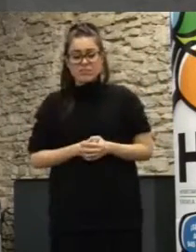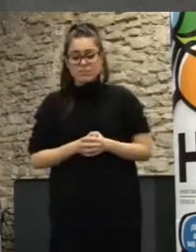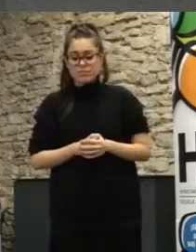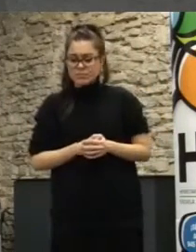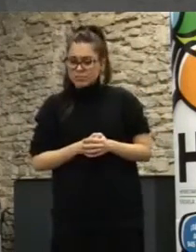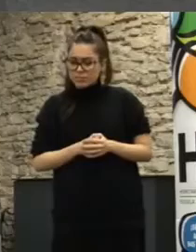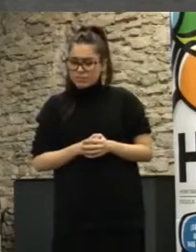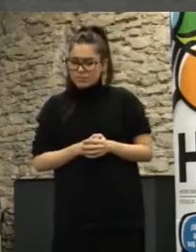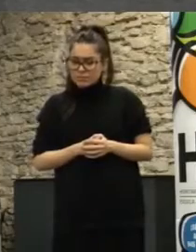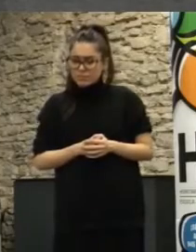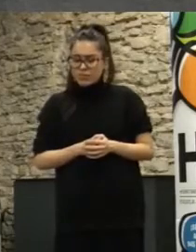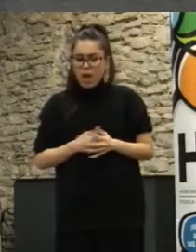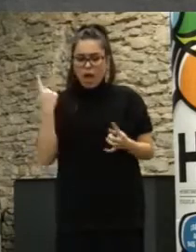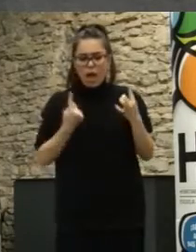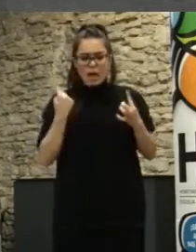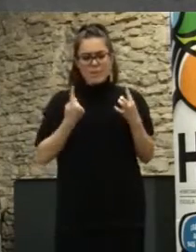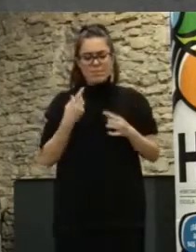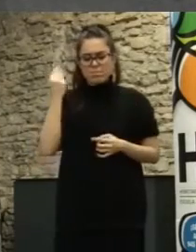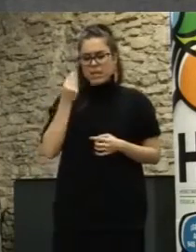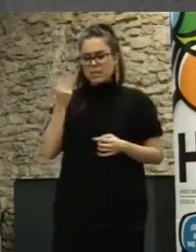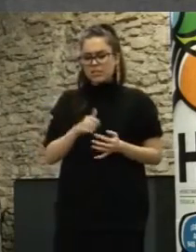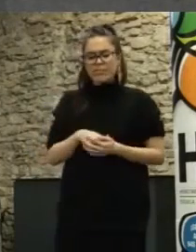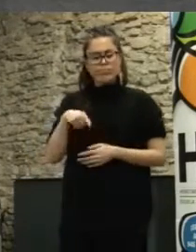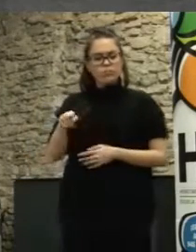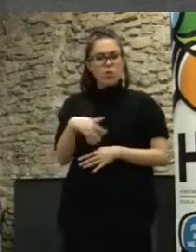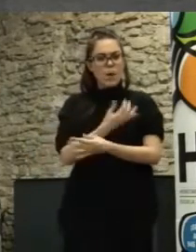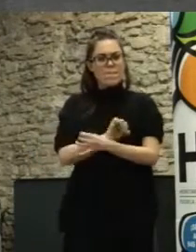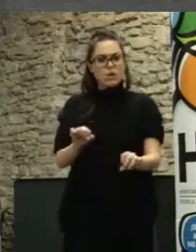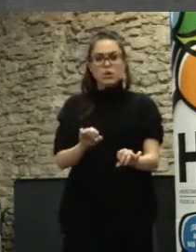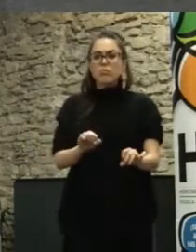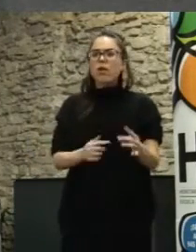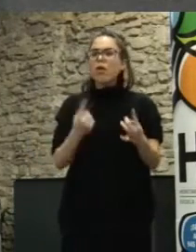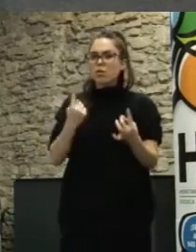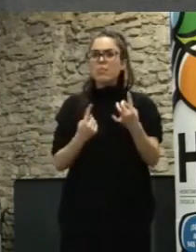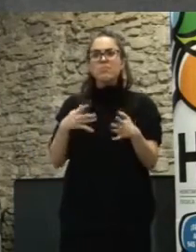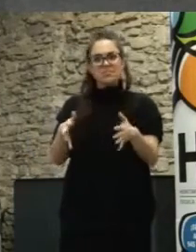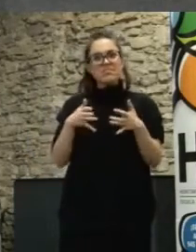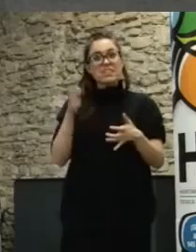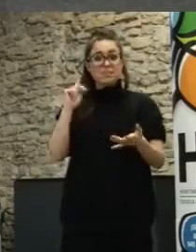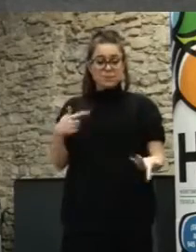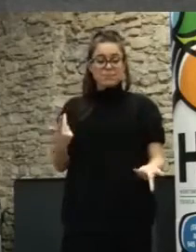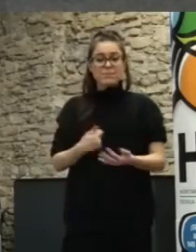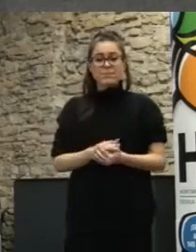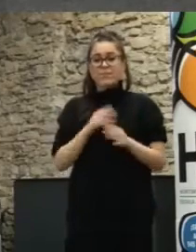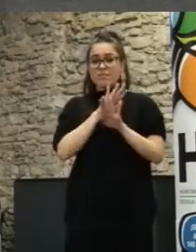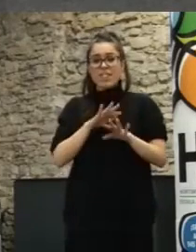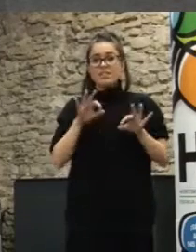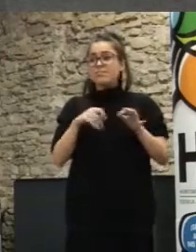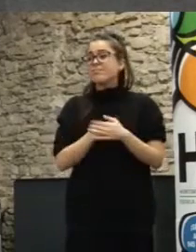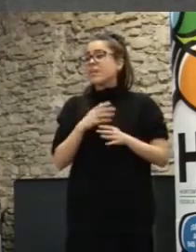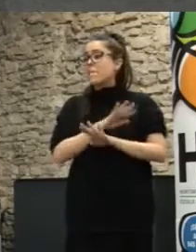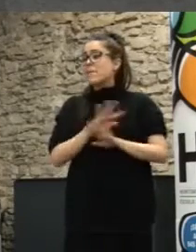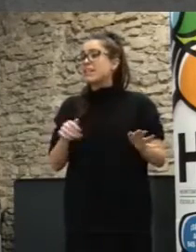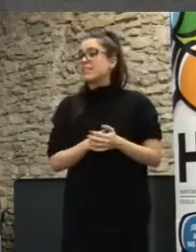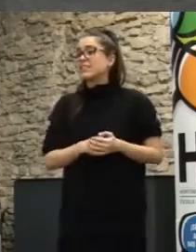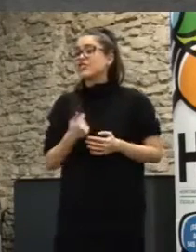no pensabas que ibas a llegar a hacer y al final lo consigues ejecutar y nada más yo por mi parte